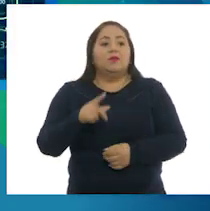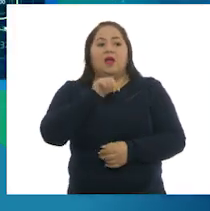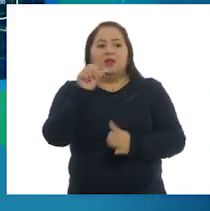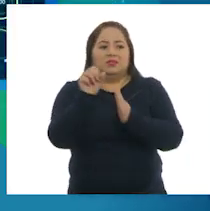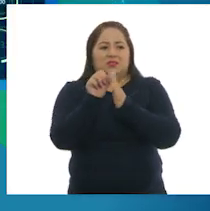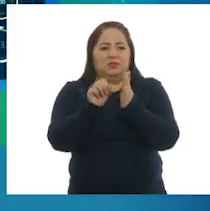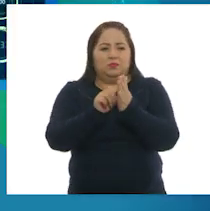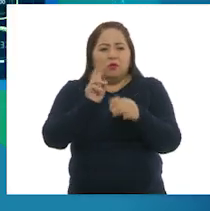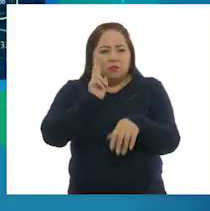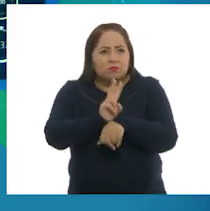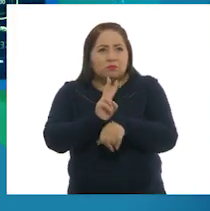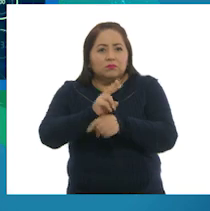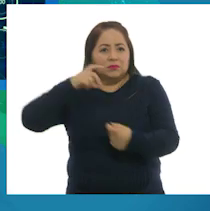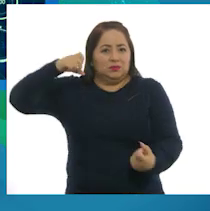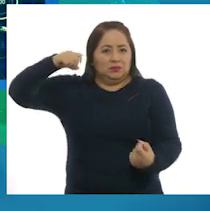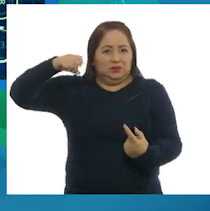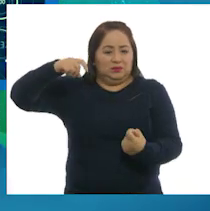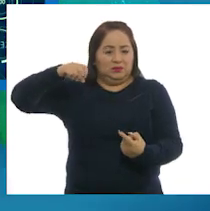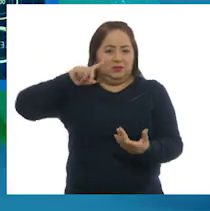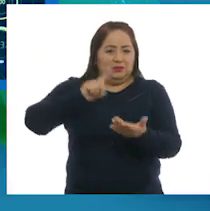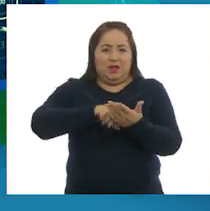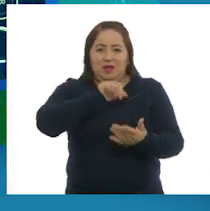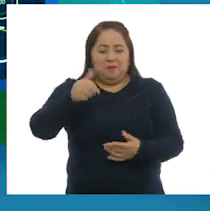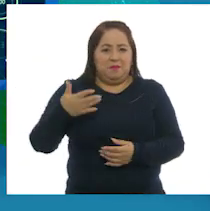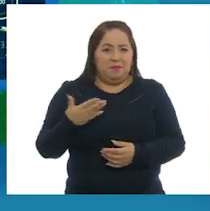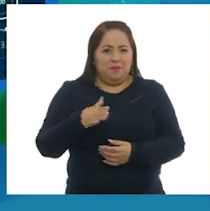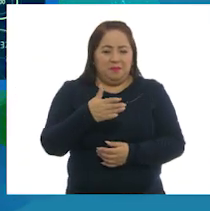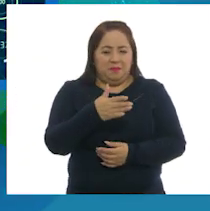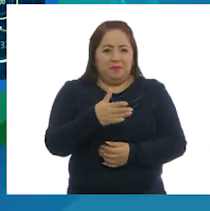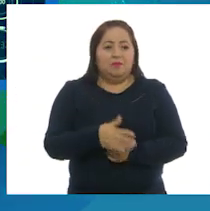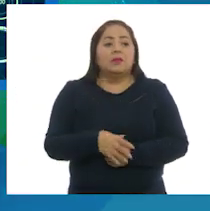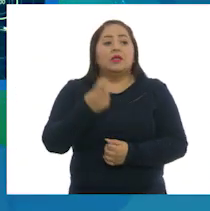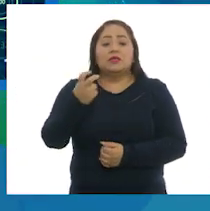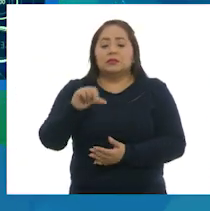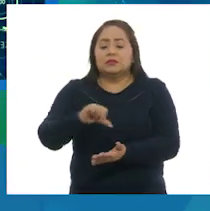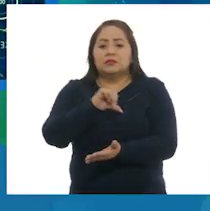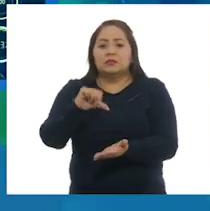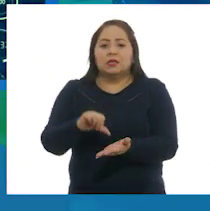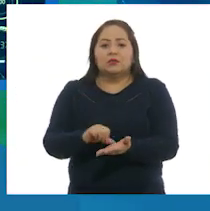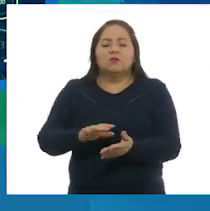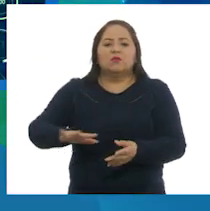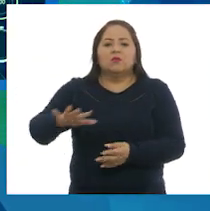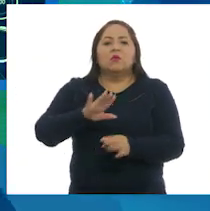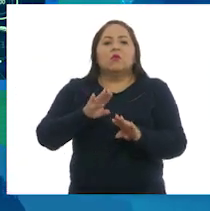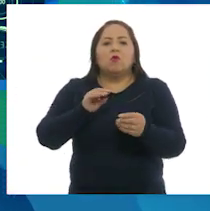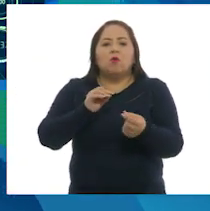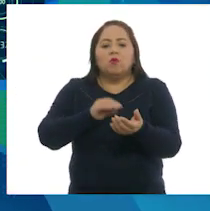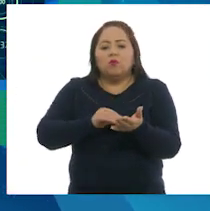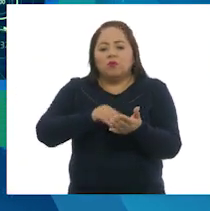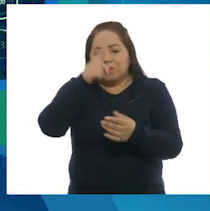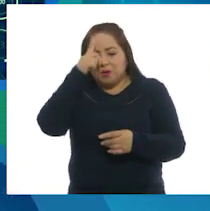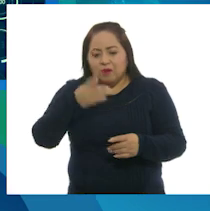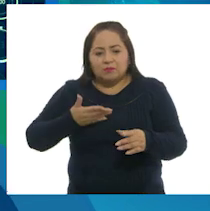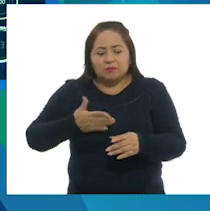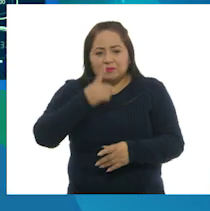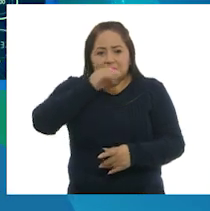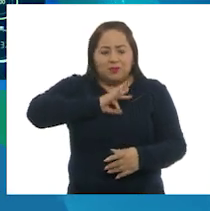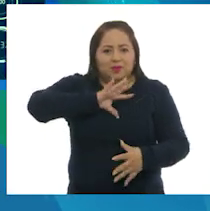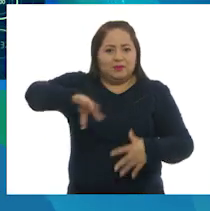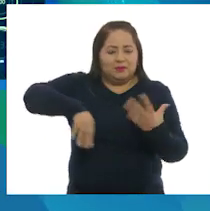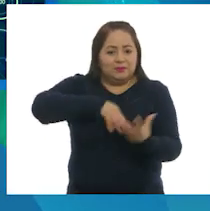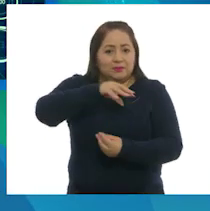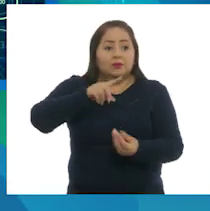sistema de monitoreo satelital de embarcaciones pesqueras es el centro de equipamiento que contribuye a la pesca sustentable.